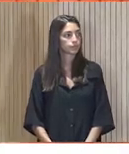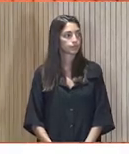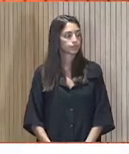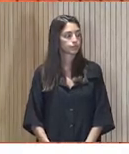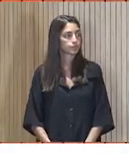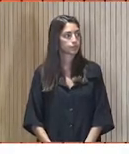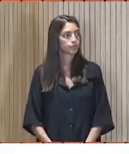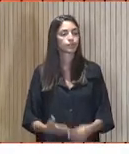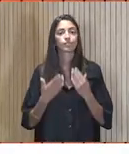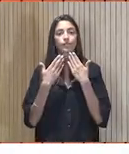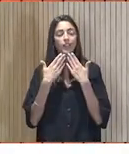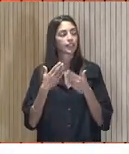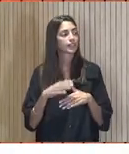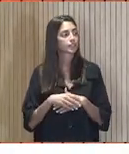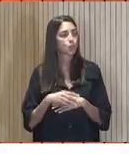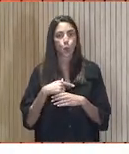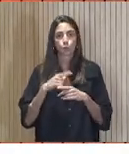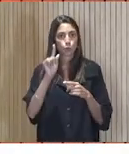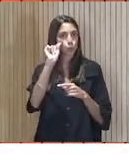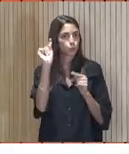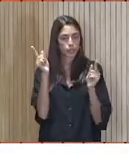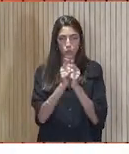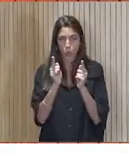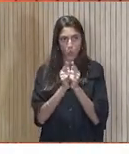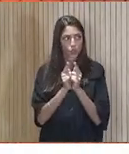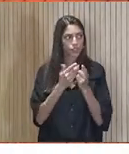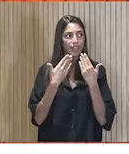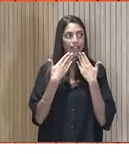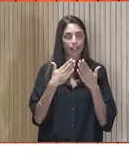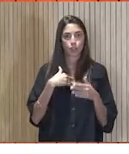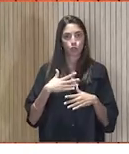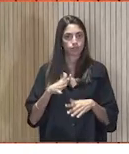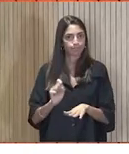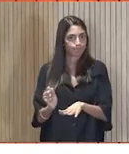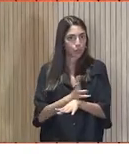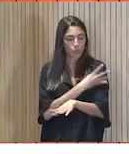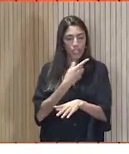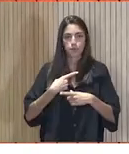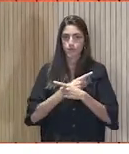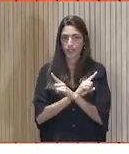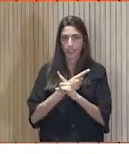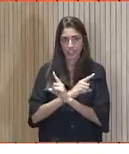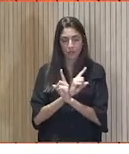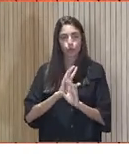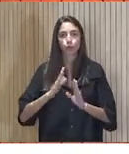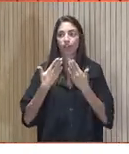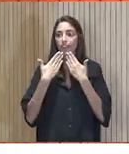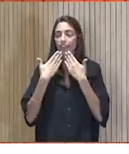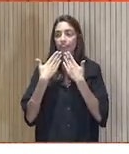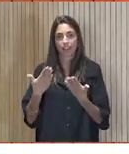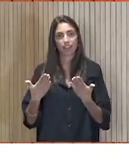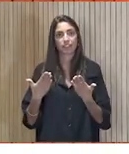Agradecelo, por fa. En un minuto, así puede ser. Un minuto. Gracias. Bueno, estoy emocionada y muy nerviosa, pero quiero dar las gracias.